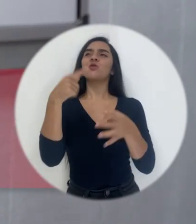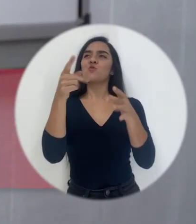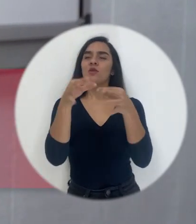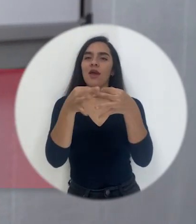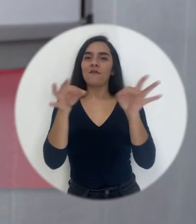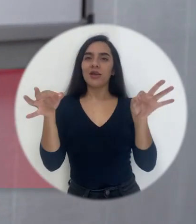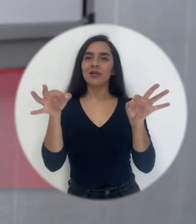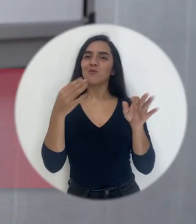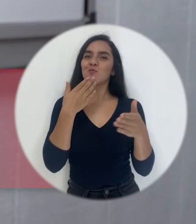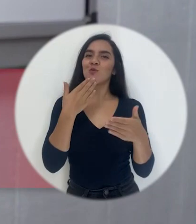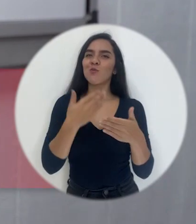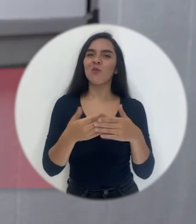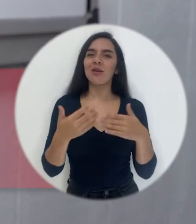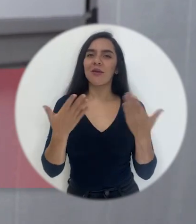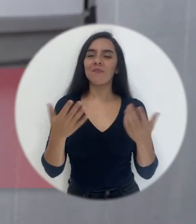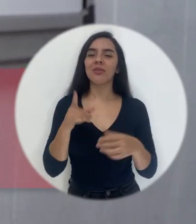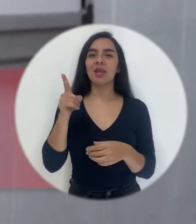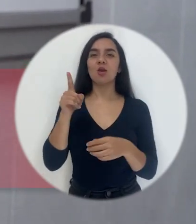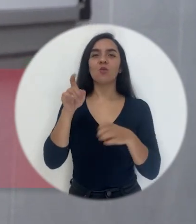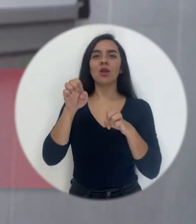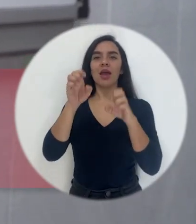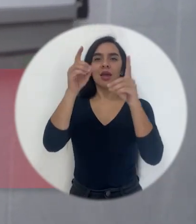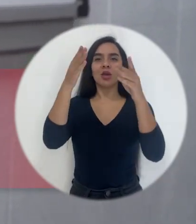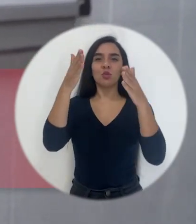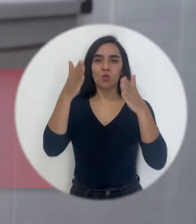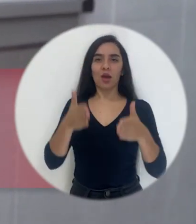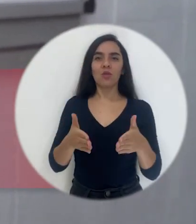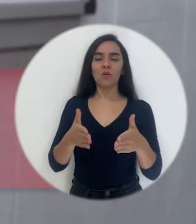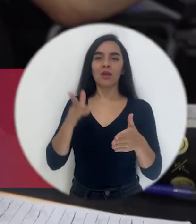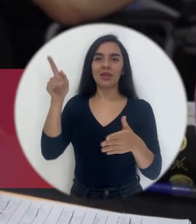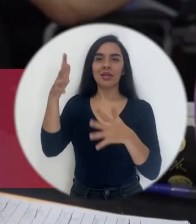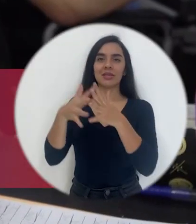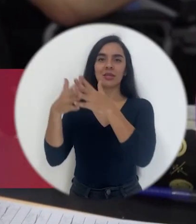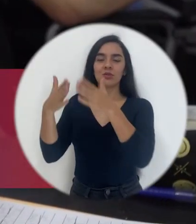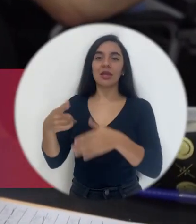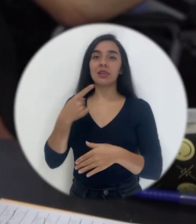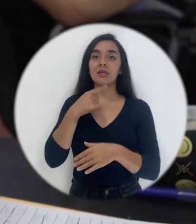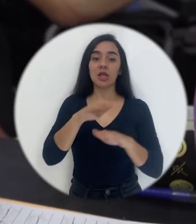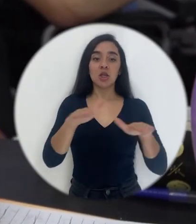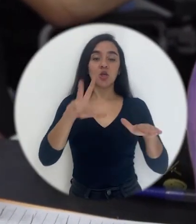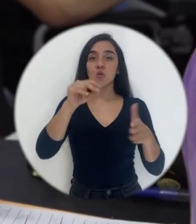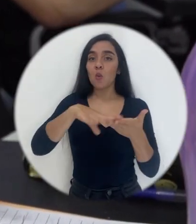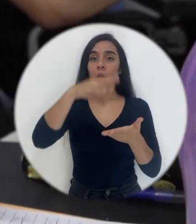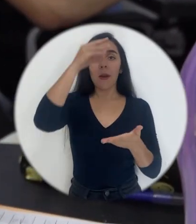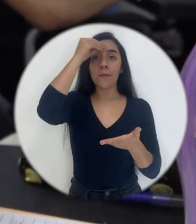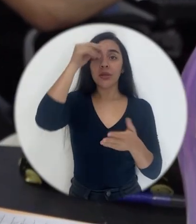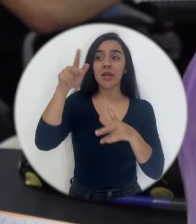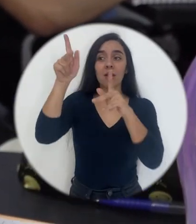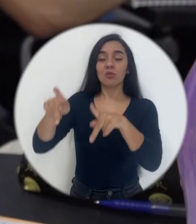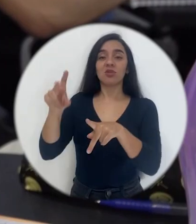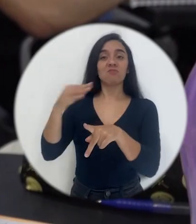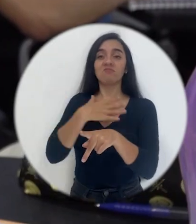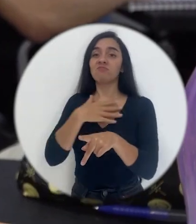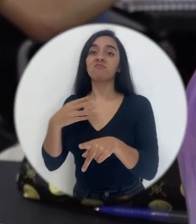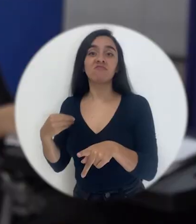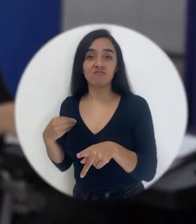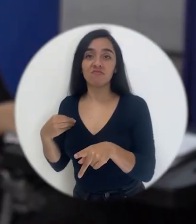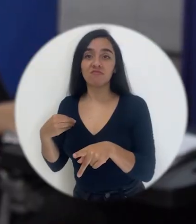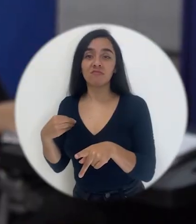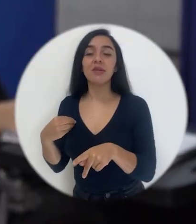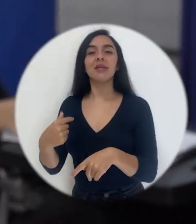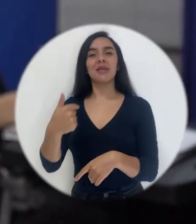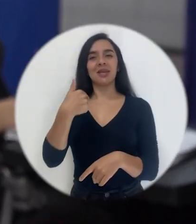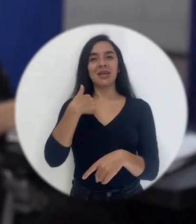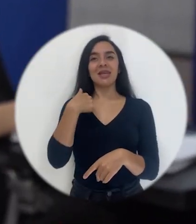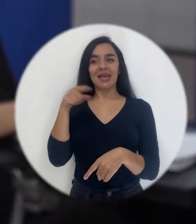frase bastante buena de una educadora estadounidense que dice que los niños no aprenden de personas que no les agradan y me